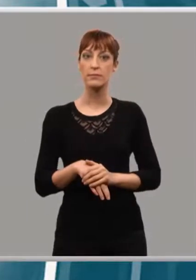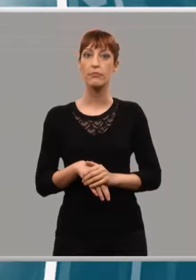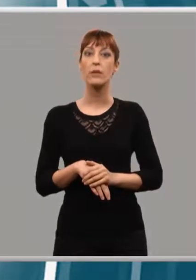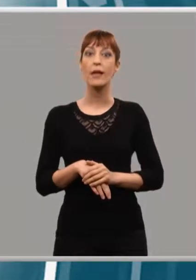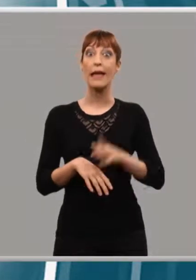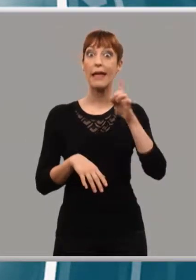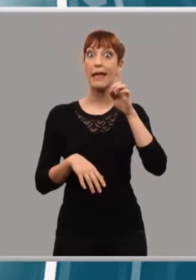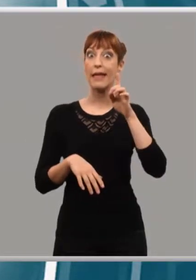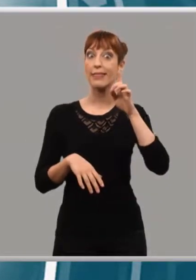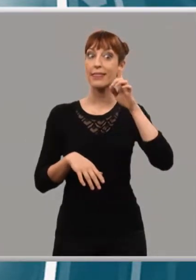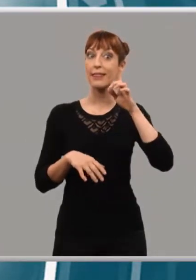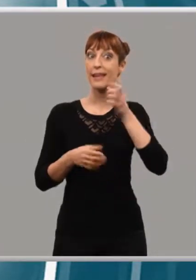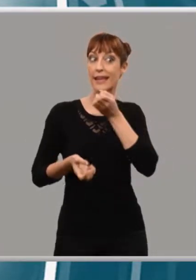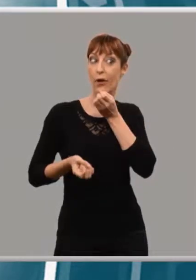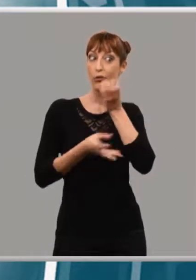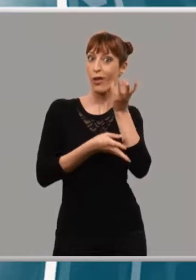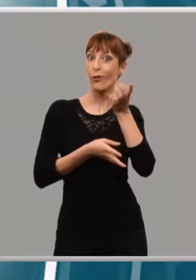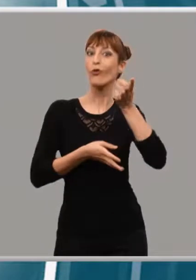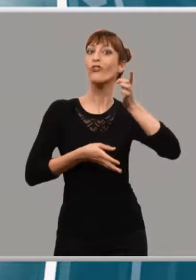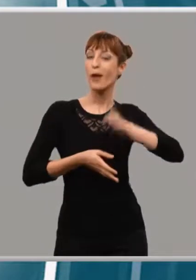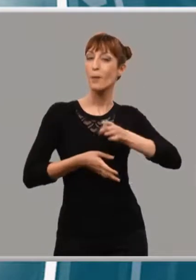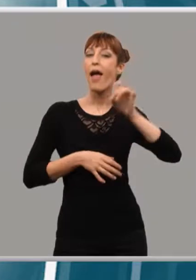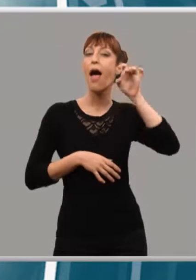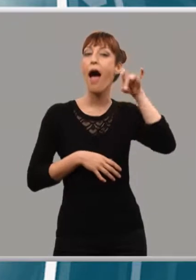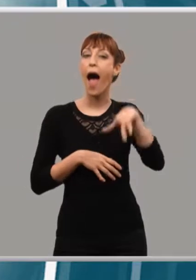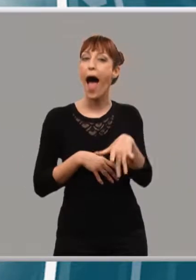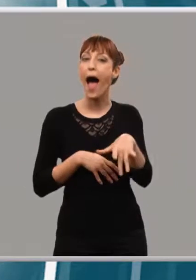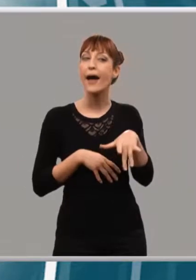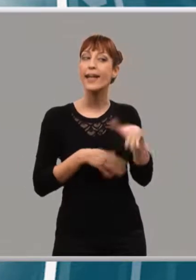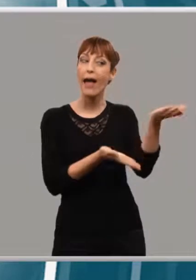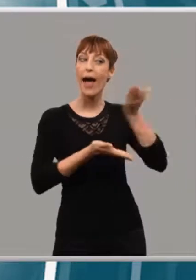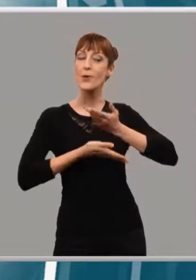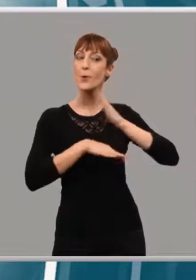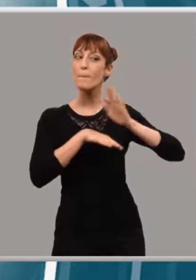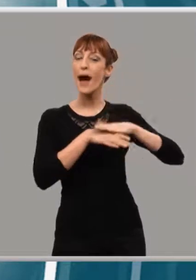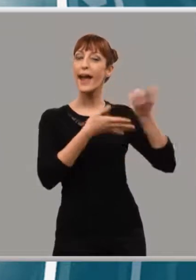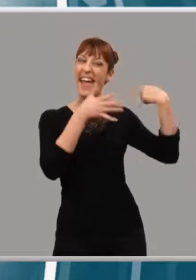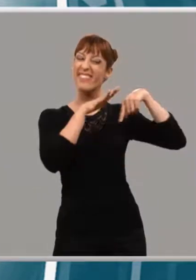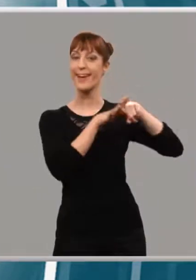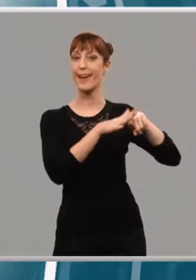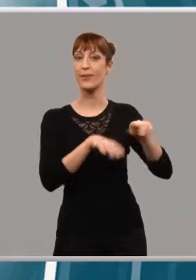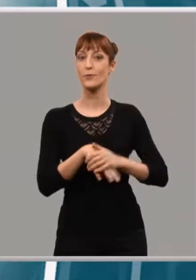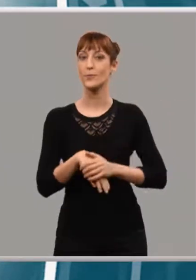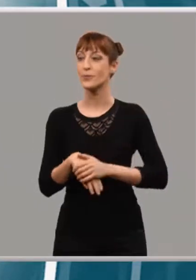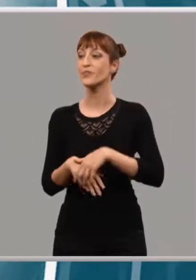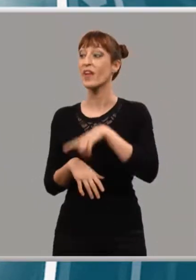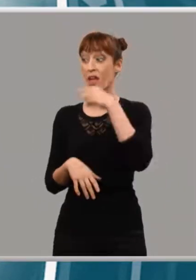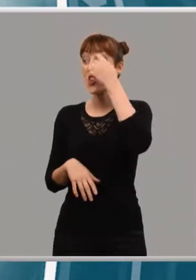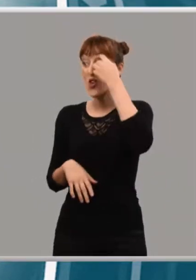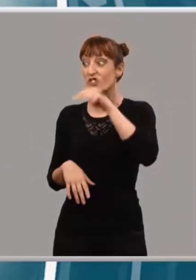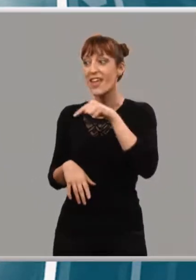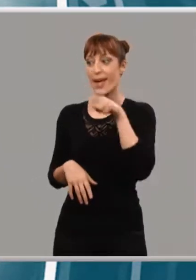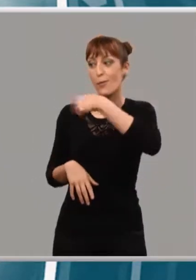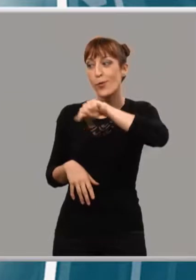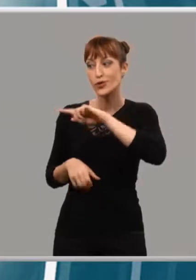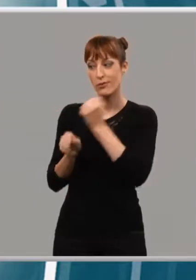en su mano tomar decisiones que les ayuden a facilitar su integración. Sé que trabajáis muy bien y que hacéis muchas cosas de